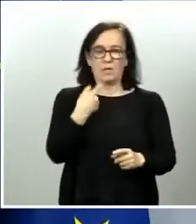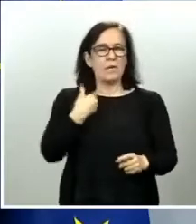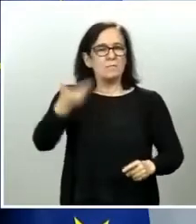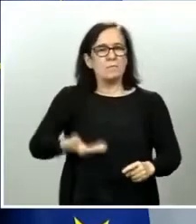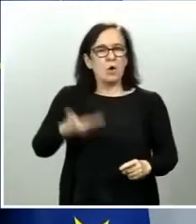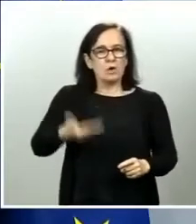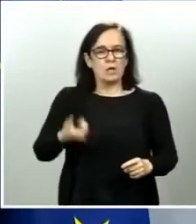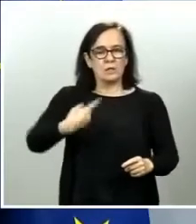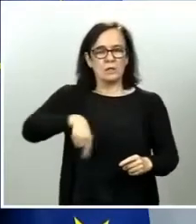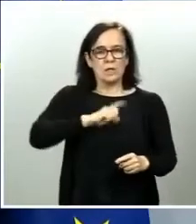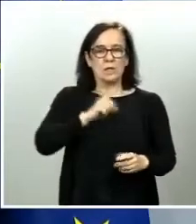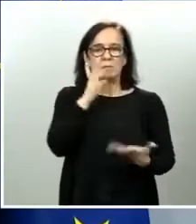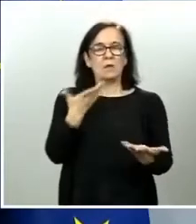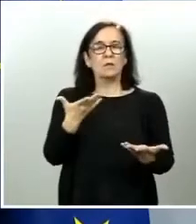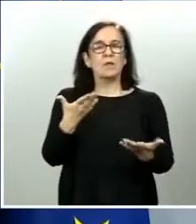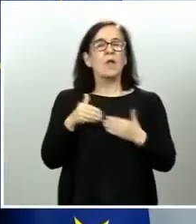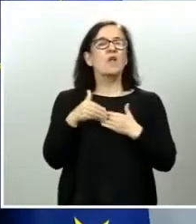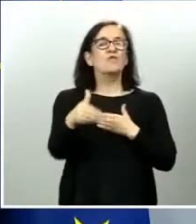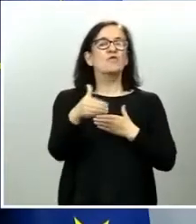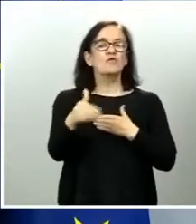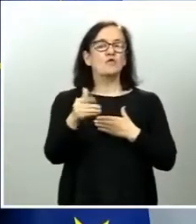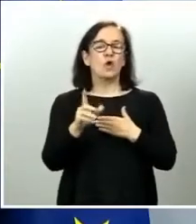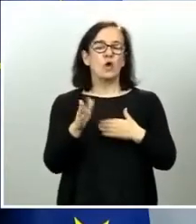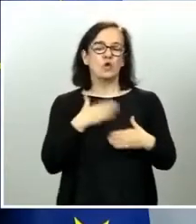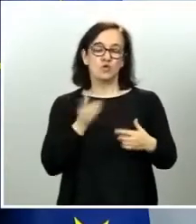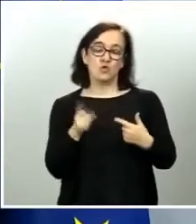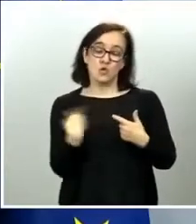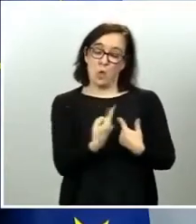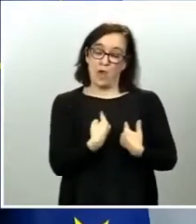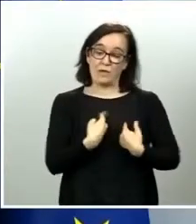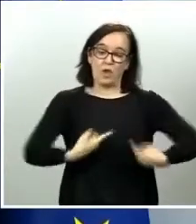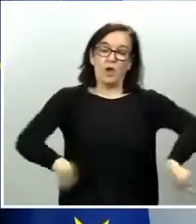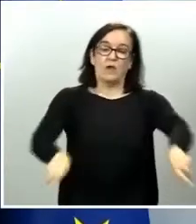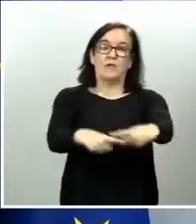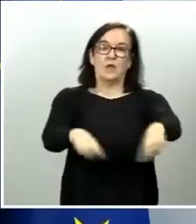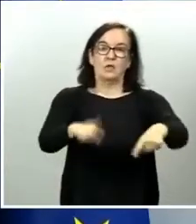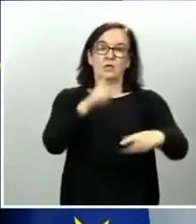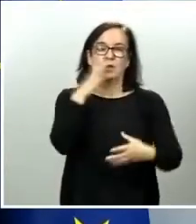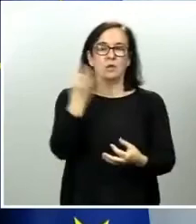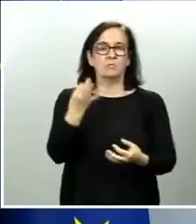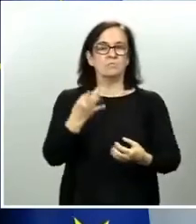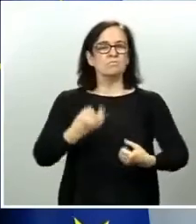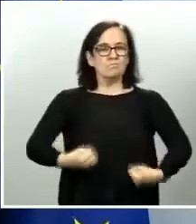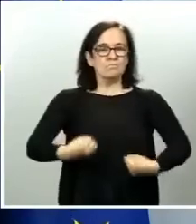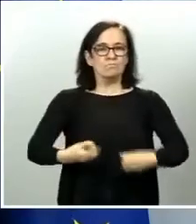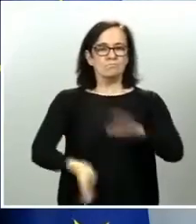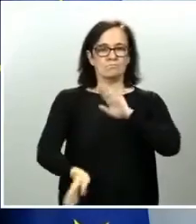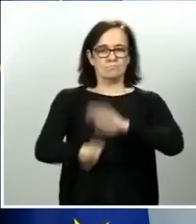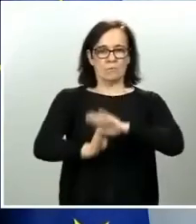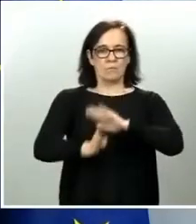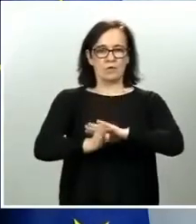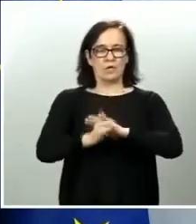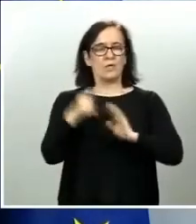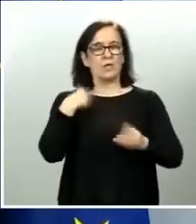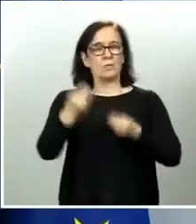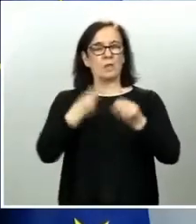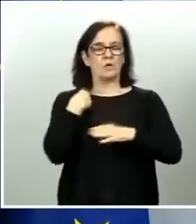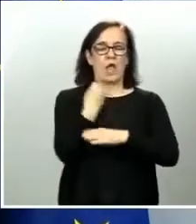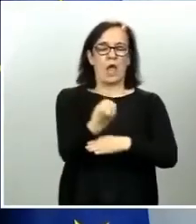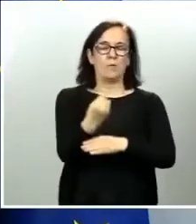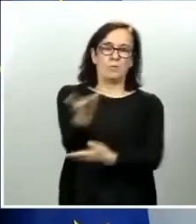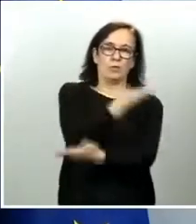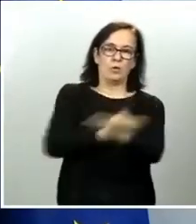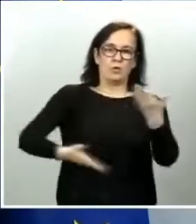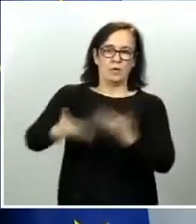todos nosotros, es el futuro nuestro y de los nuestros las fuerzas las vamos a mantener y nos vamos a apoyar los unos a los